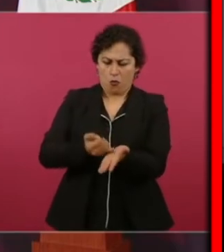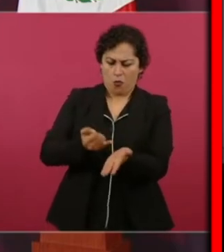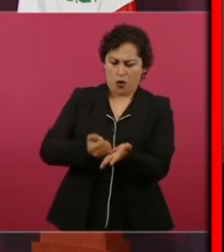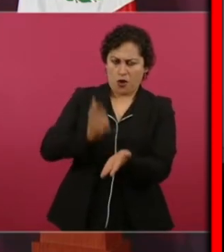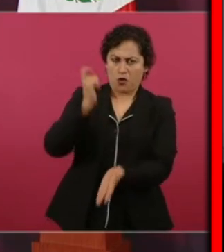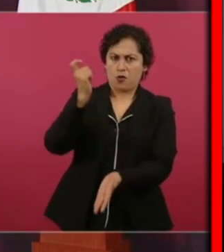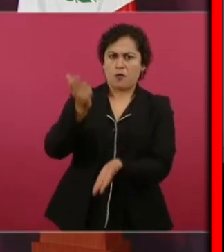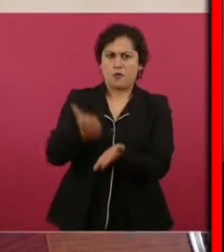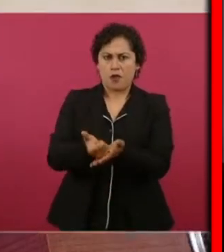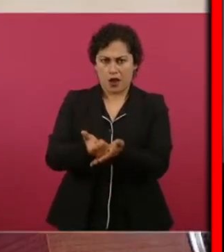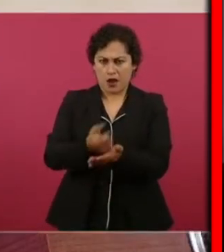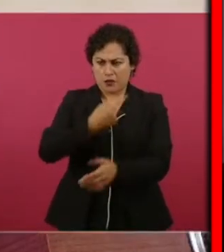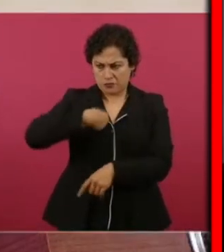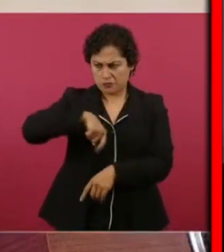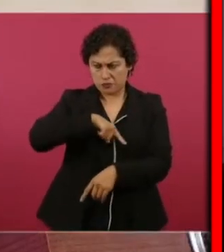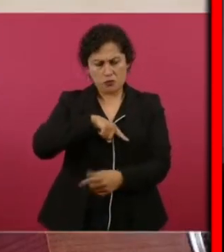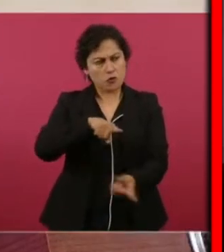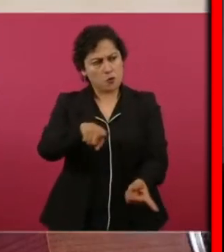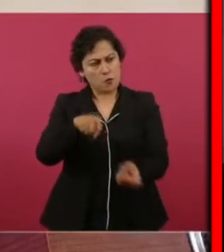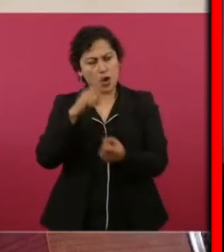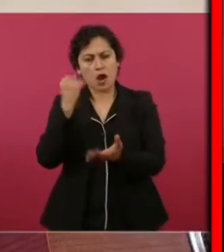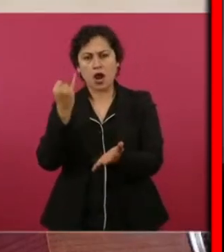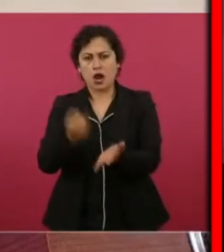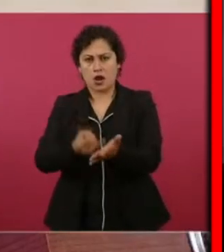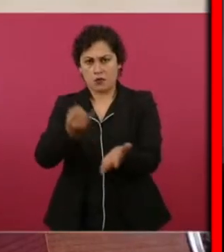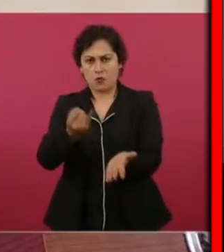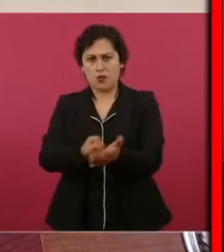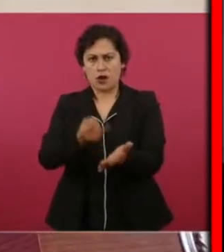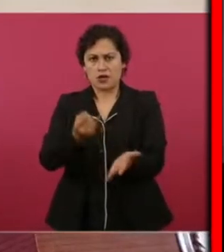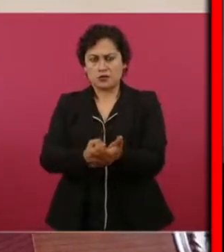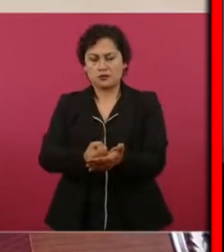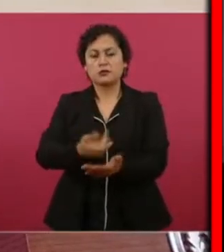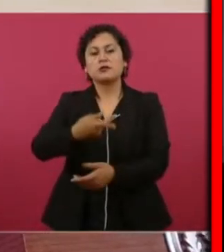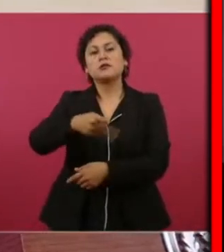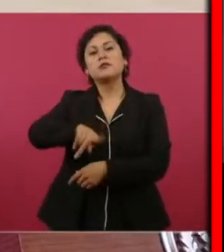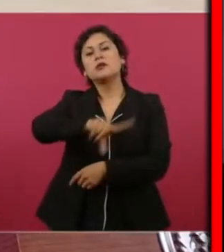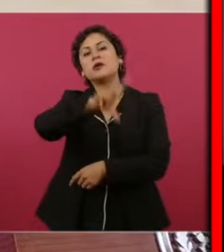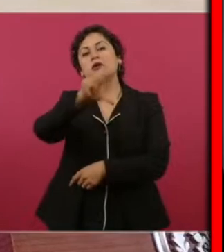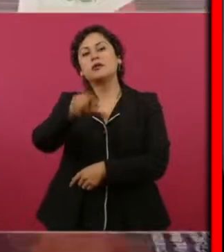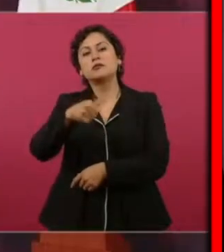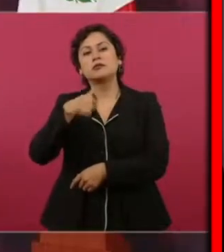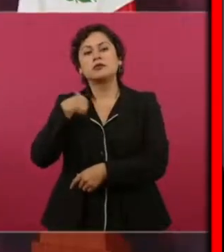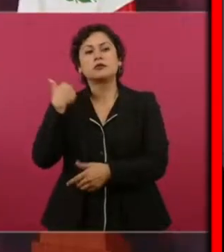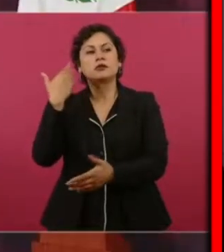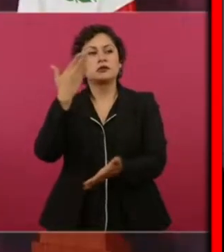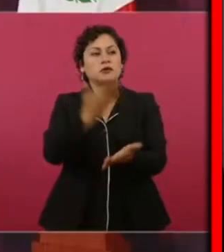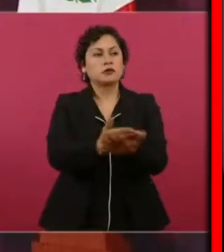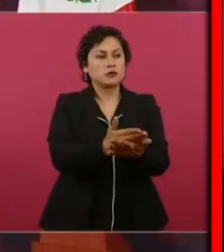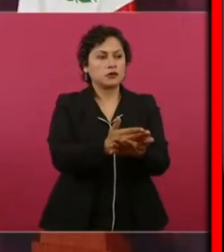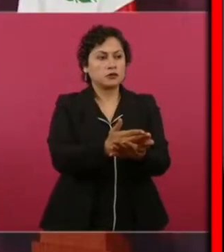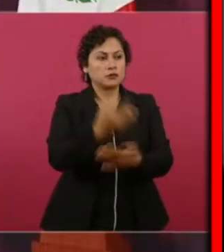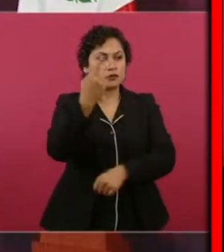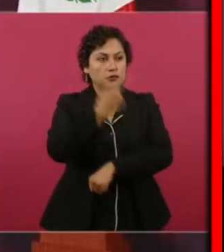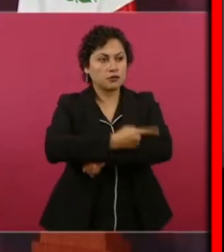y que además cuando uno necesita un servicio tenga que volver a pagar,